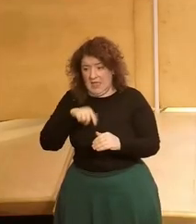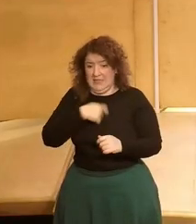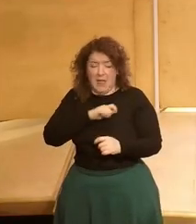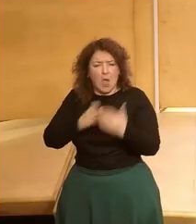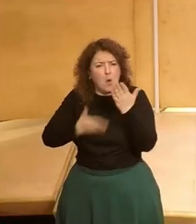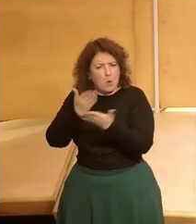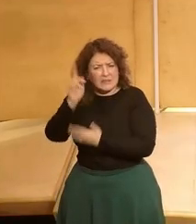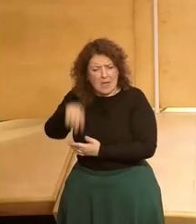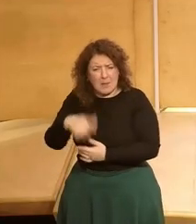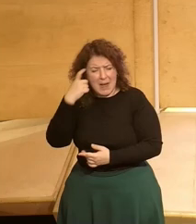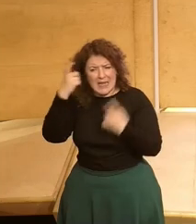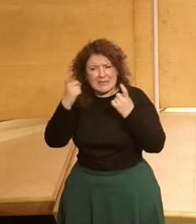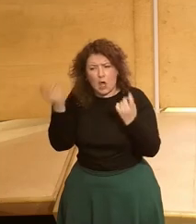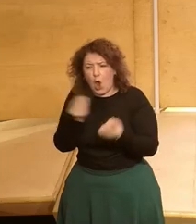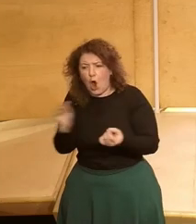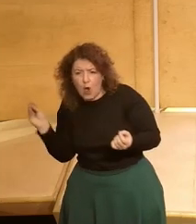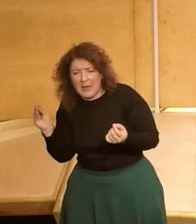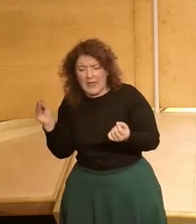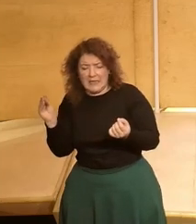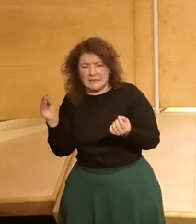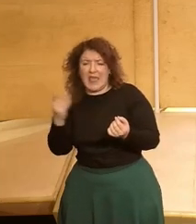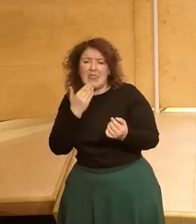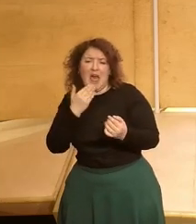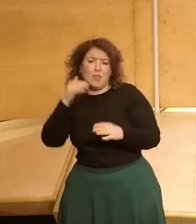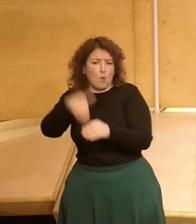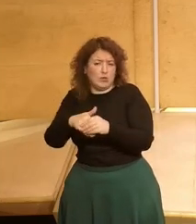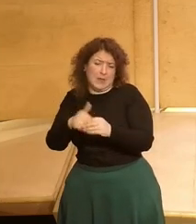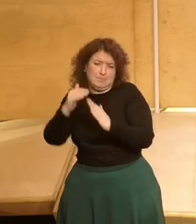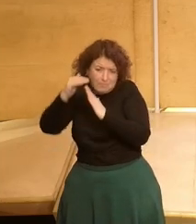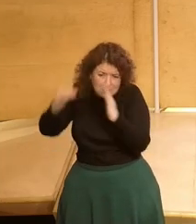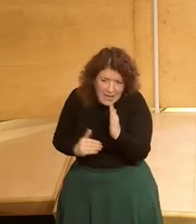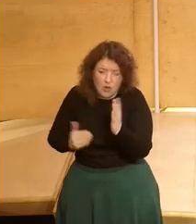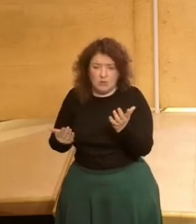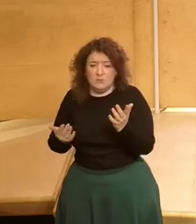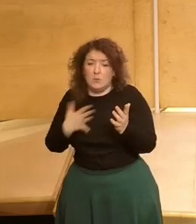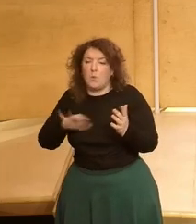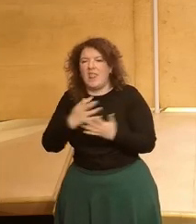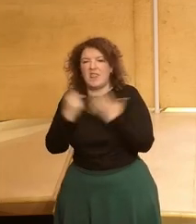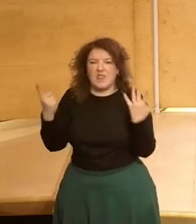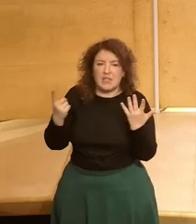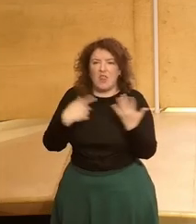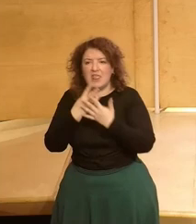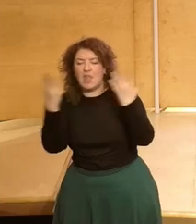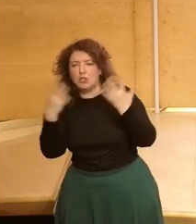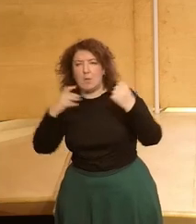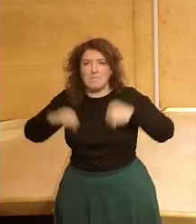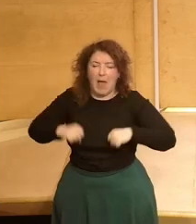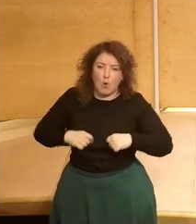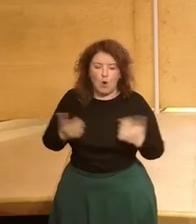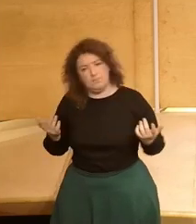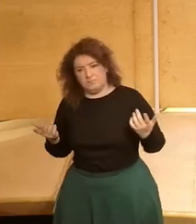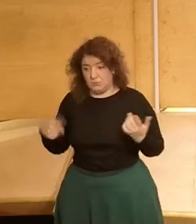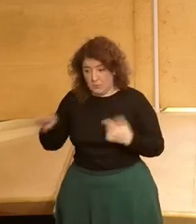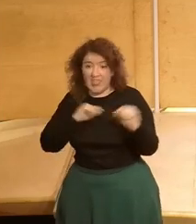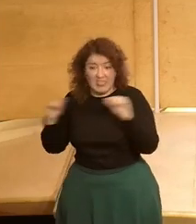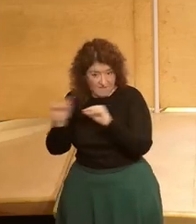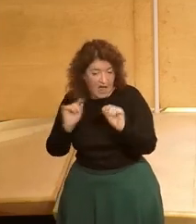un poco para representar mucho más a estos jóvenes pero también dices bueno igual uno no está tan maduro con 16 que con 18 ¿no? ahí están